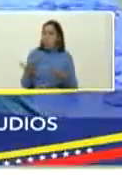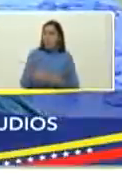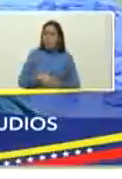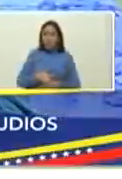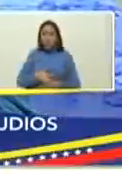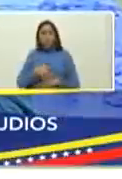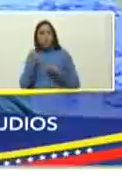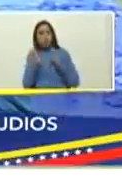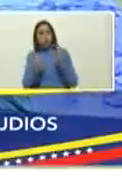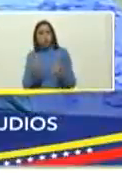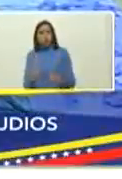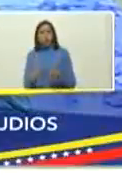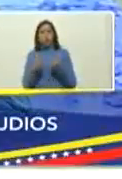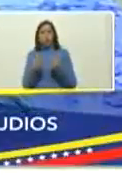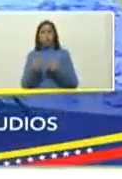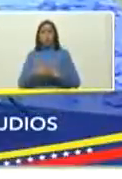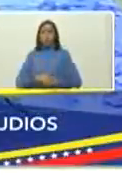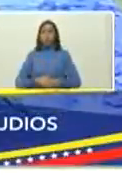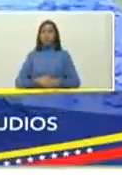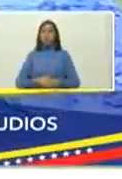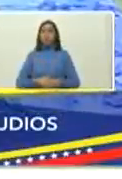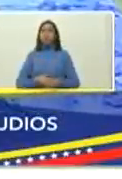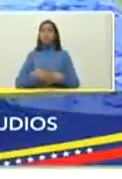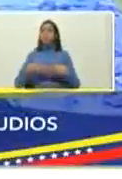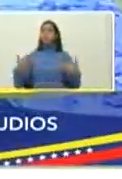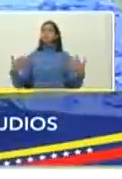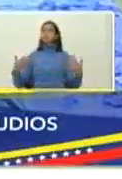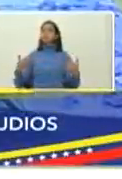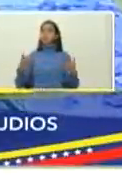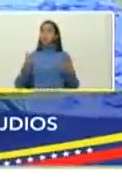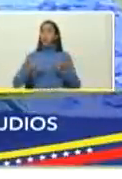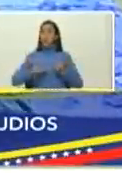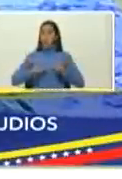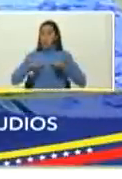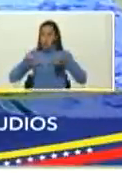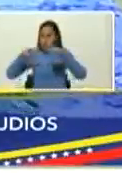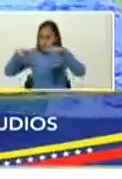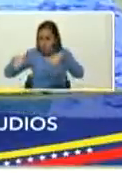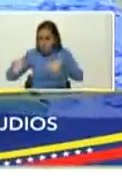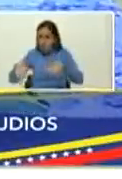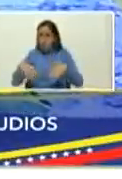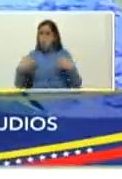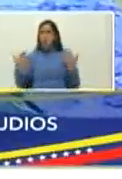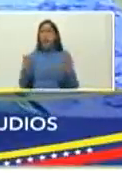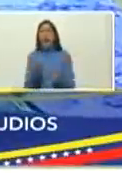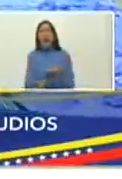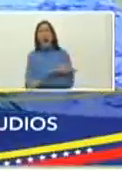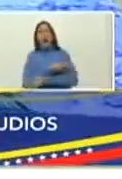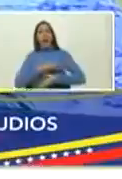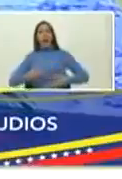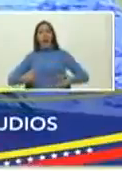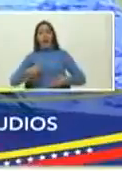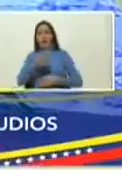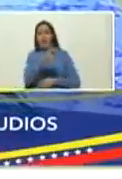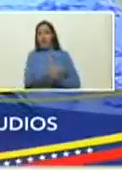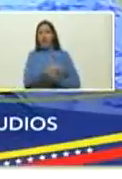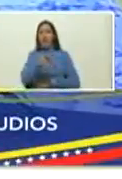emociones donde se premia bueno la calidad humana